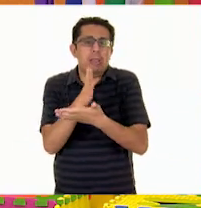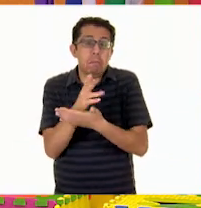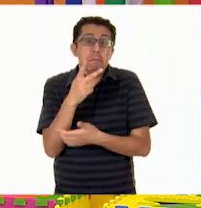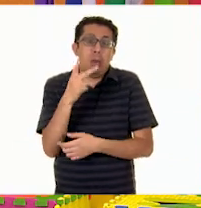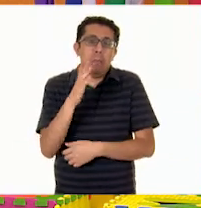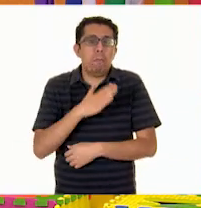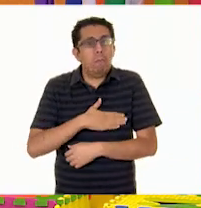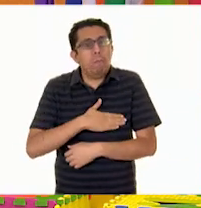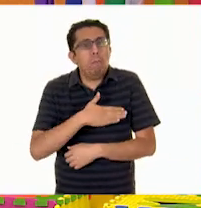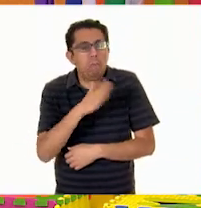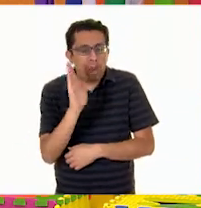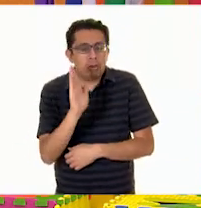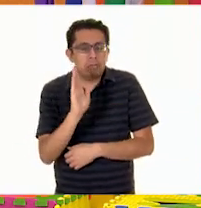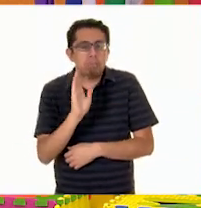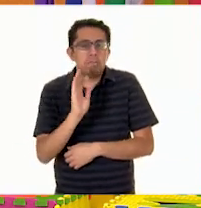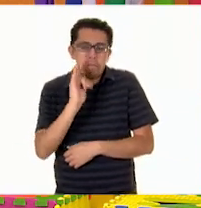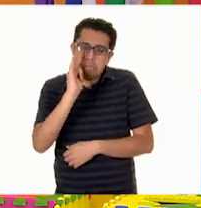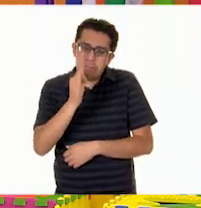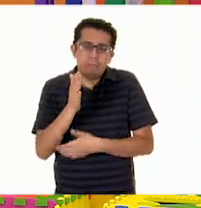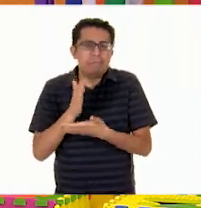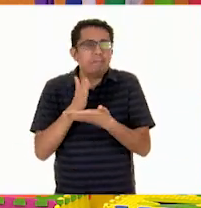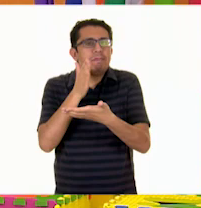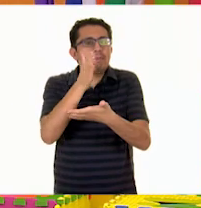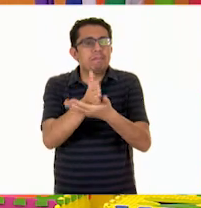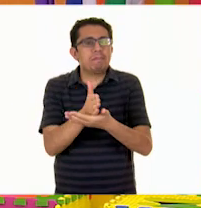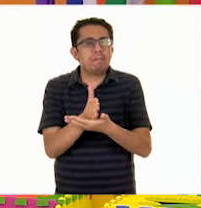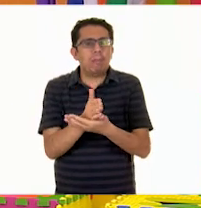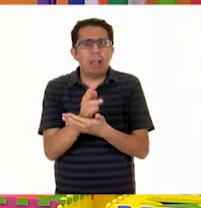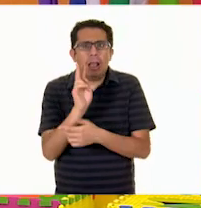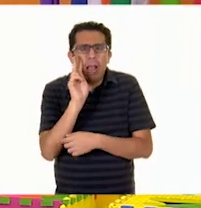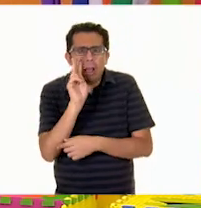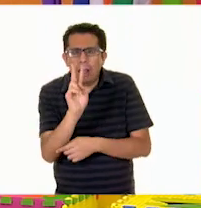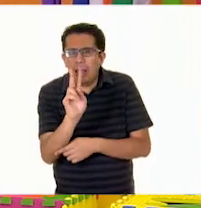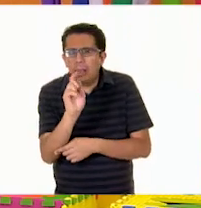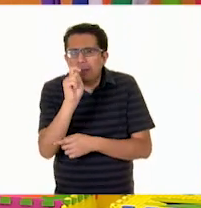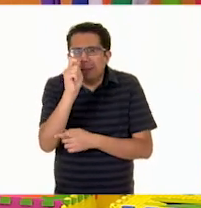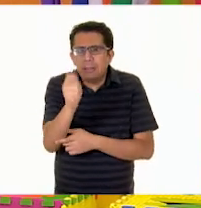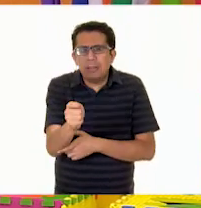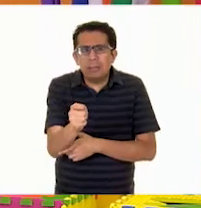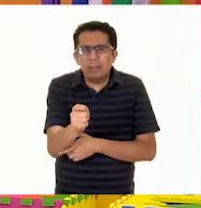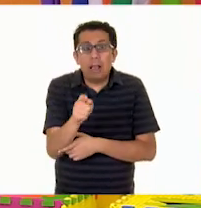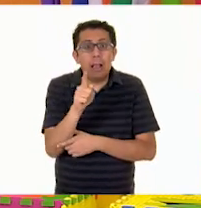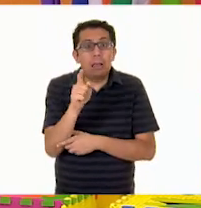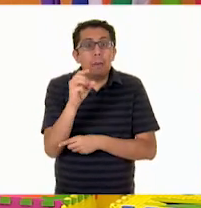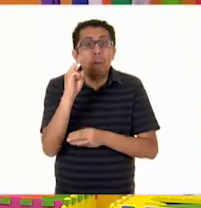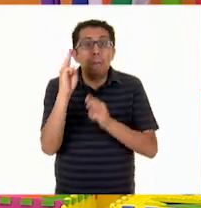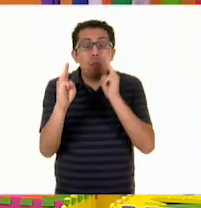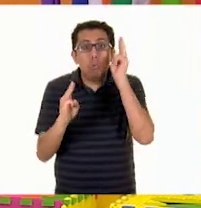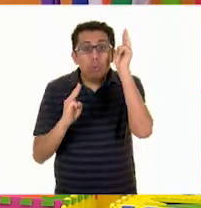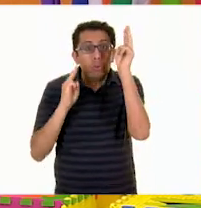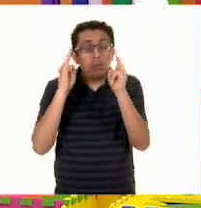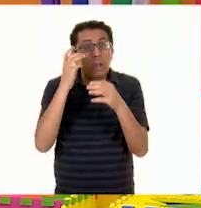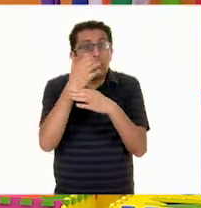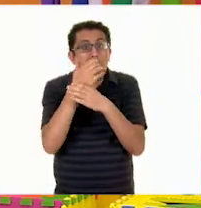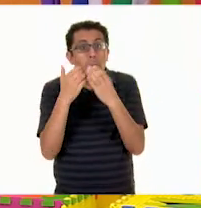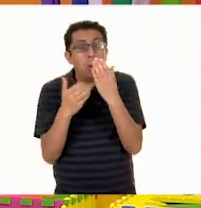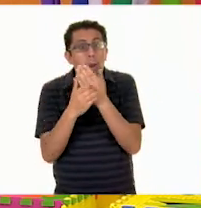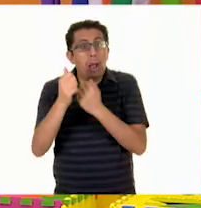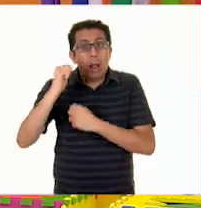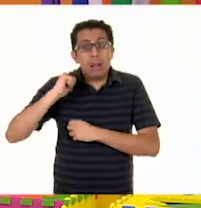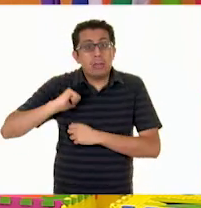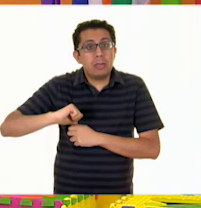bueno, voy a ir. ¿Qué veo? ¡Un museo de antigüedades!